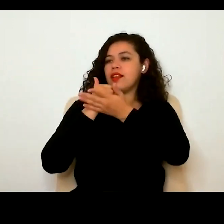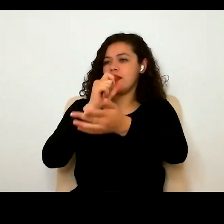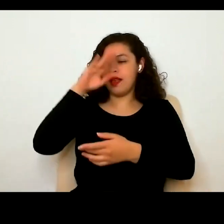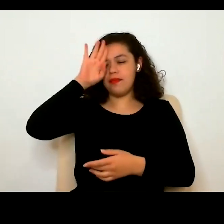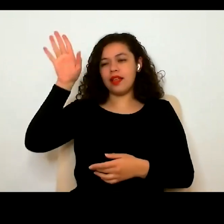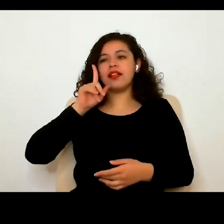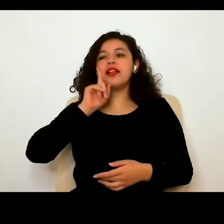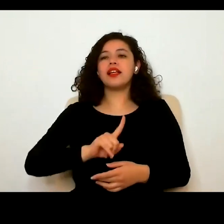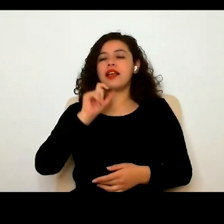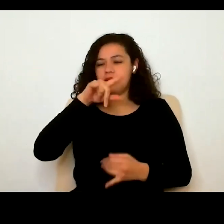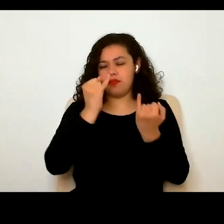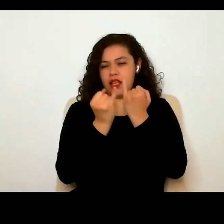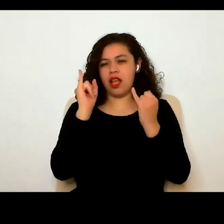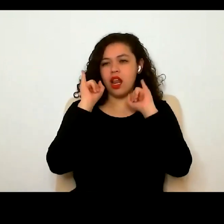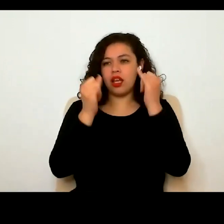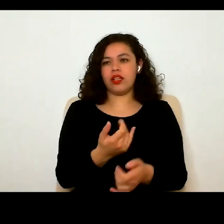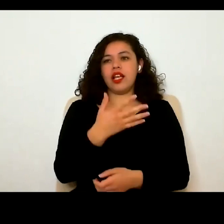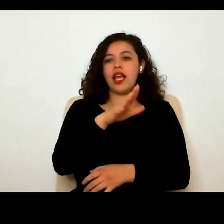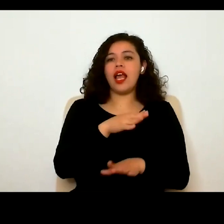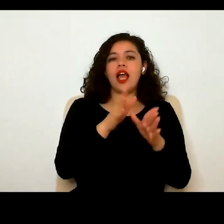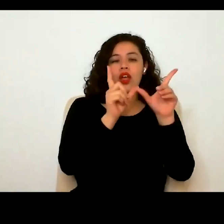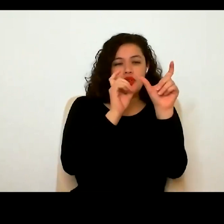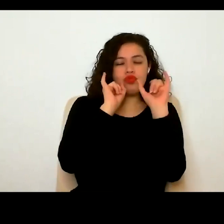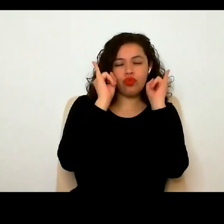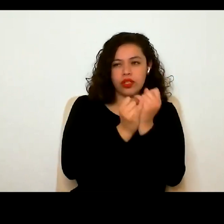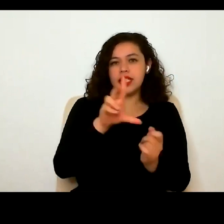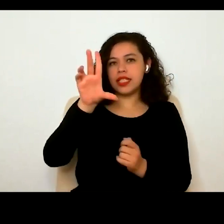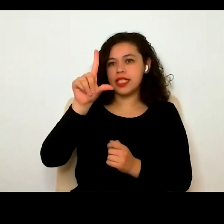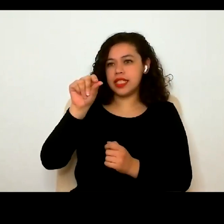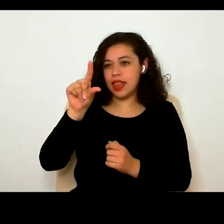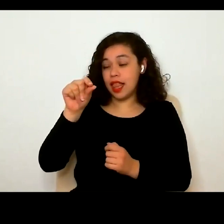Es el teléfono de la Junta con la extensión 7600.